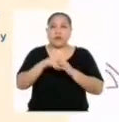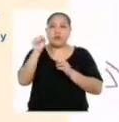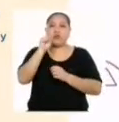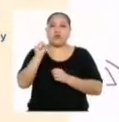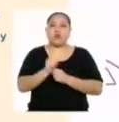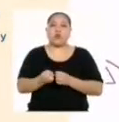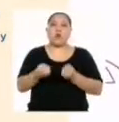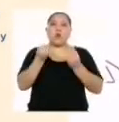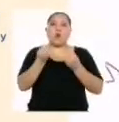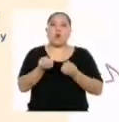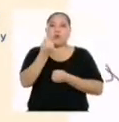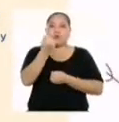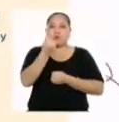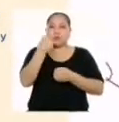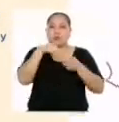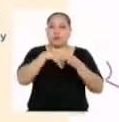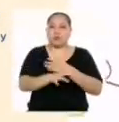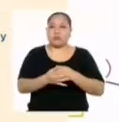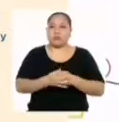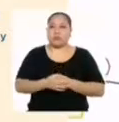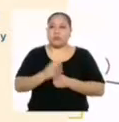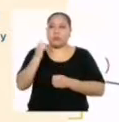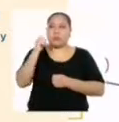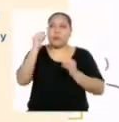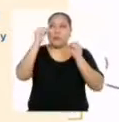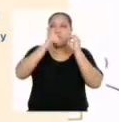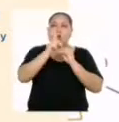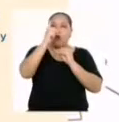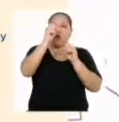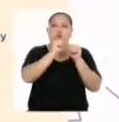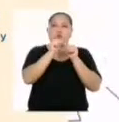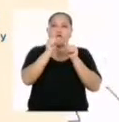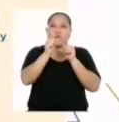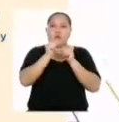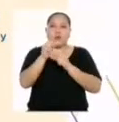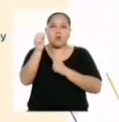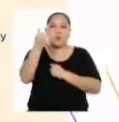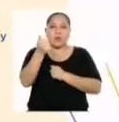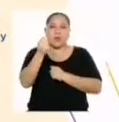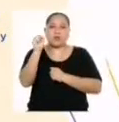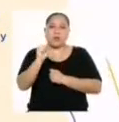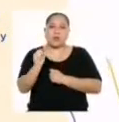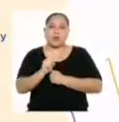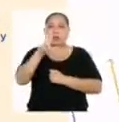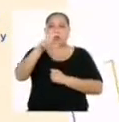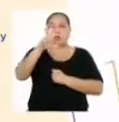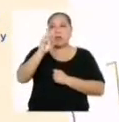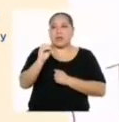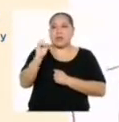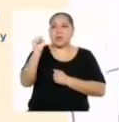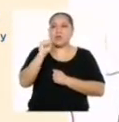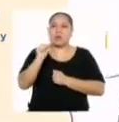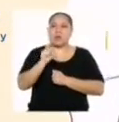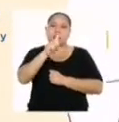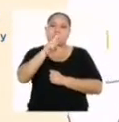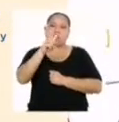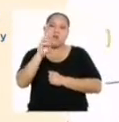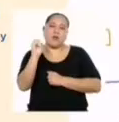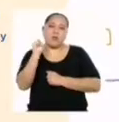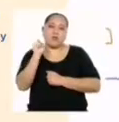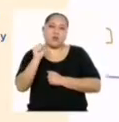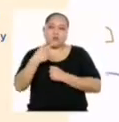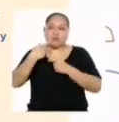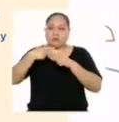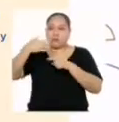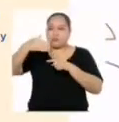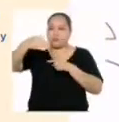domicilio. El ingreso en soles se expresa mediante un número. Diez soles, Treinta soles, Ciento veinte soles, Etcétera.